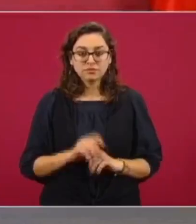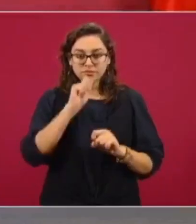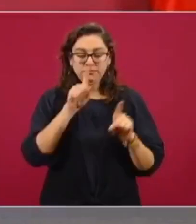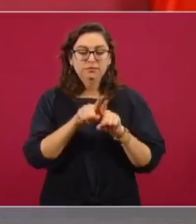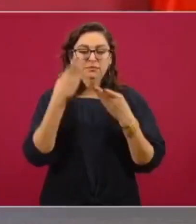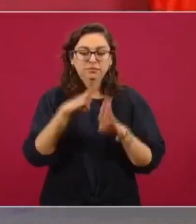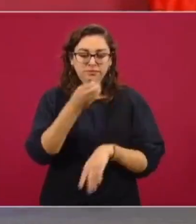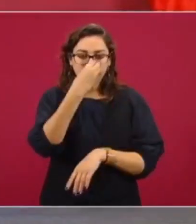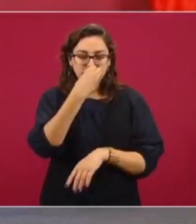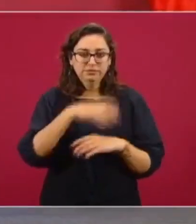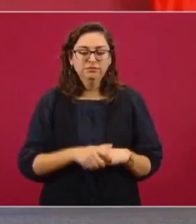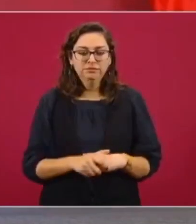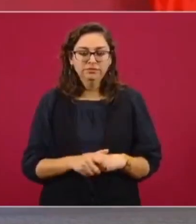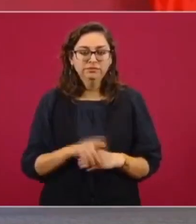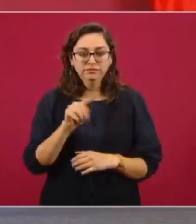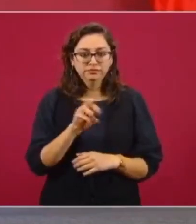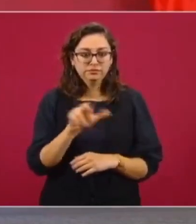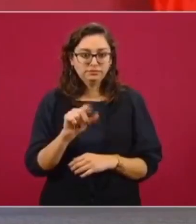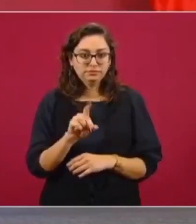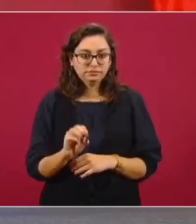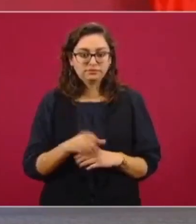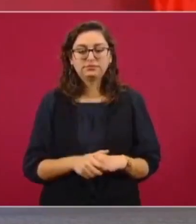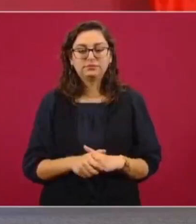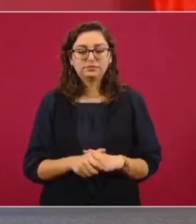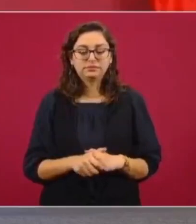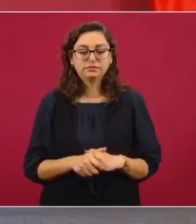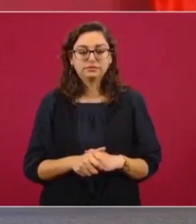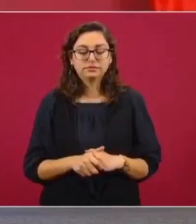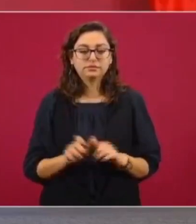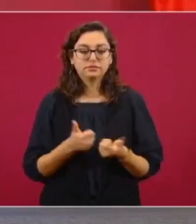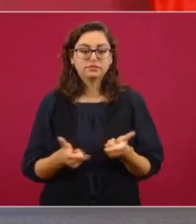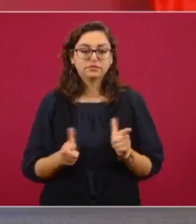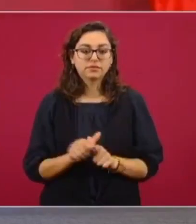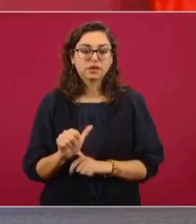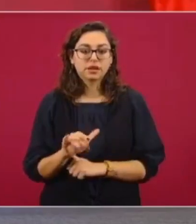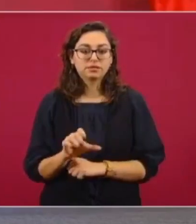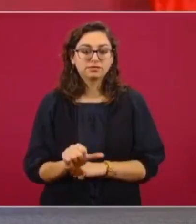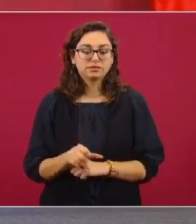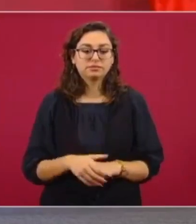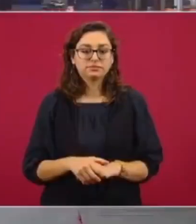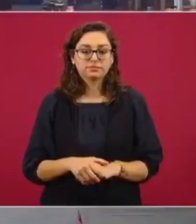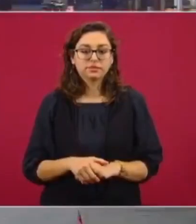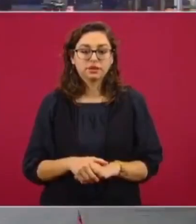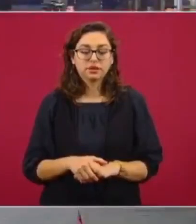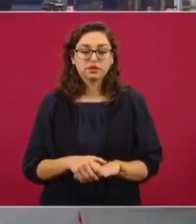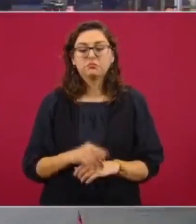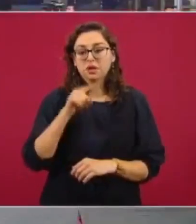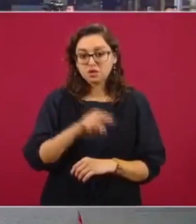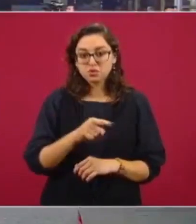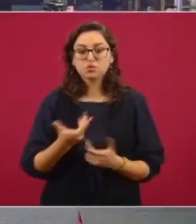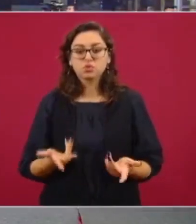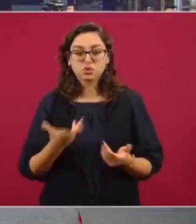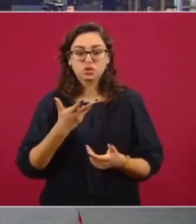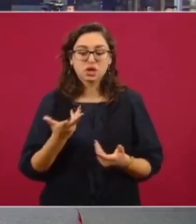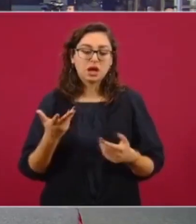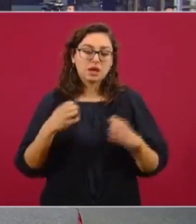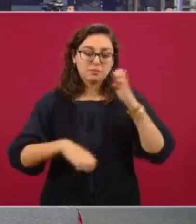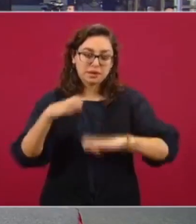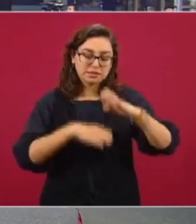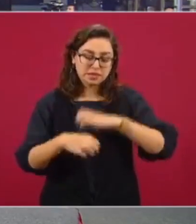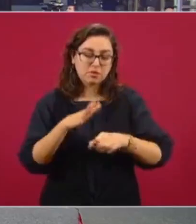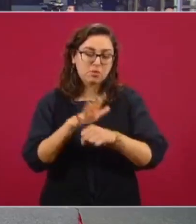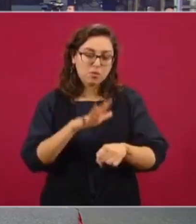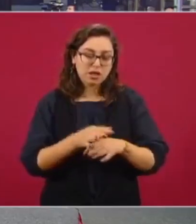Bancomer, Torrado, de Grupo Alsea. Ellos tienen las franquicias de Starbucks, Domino, Bips,